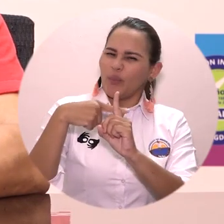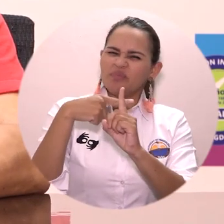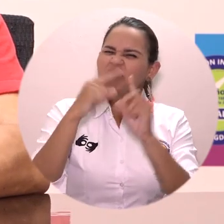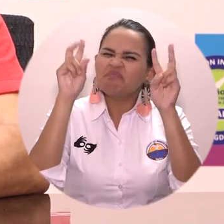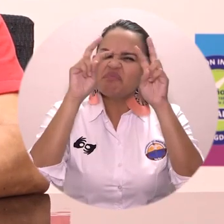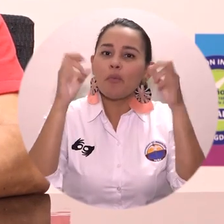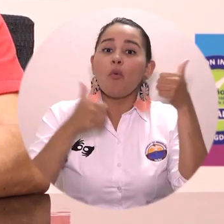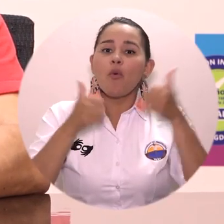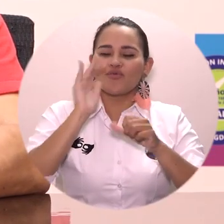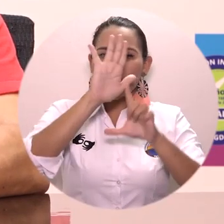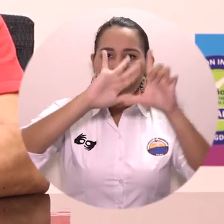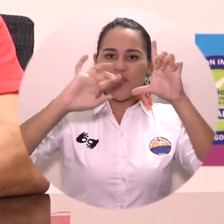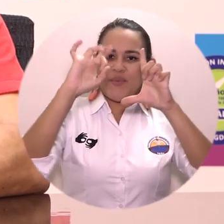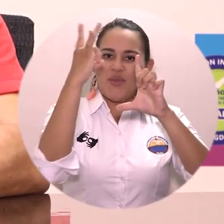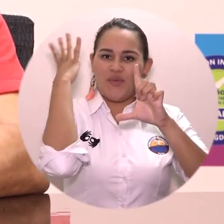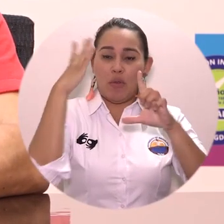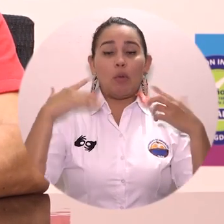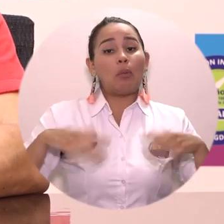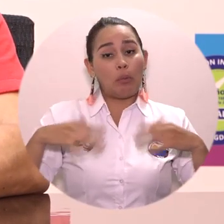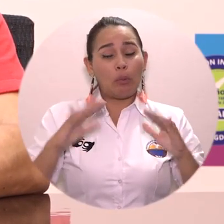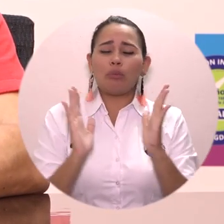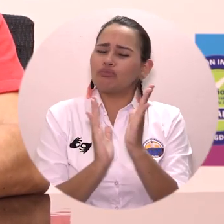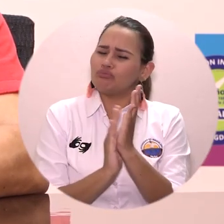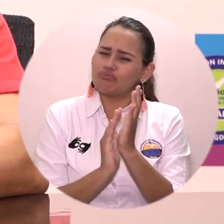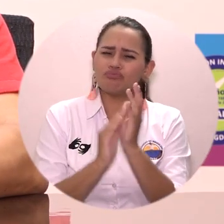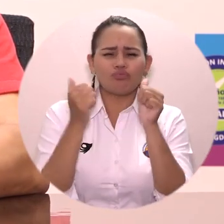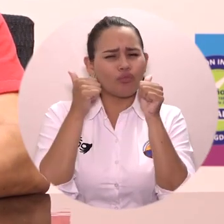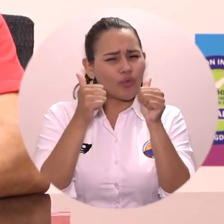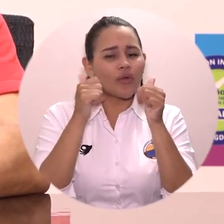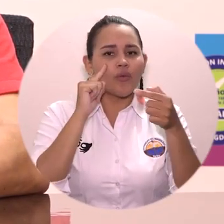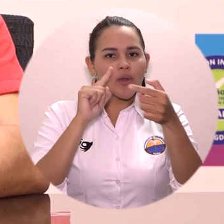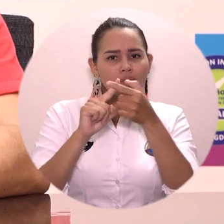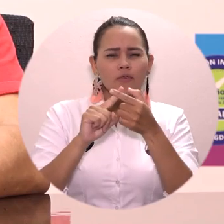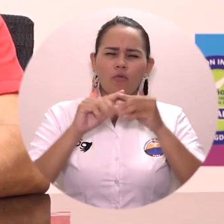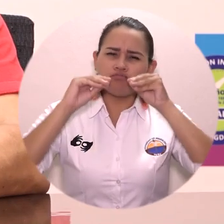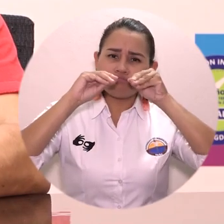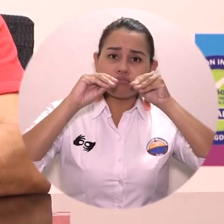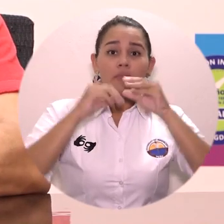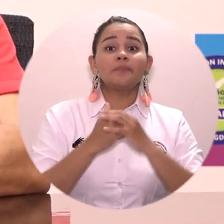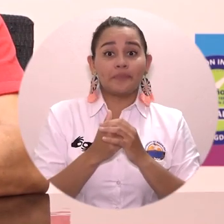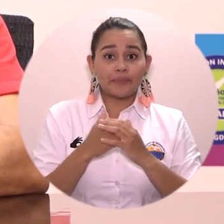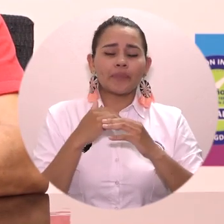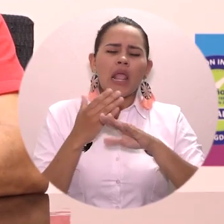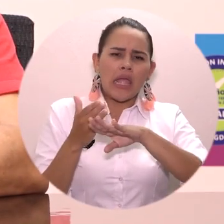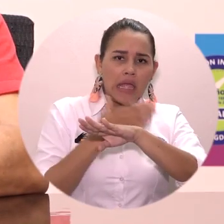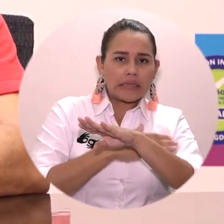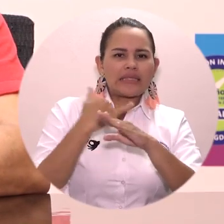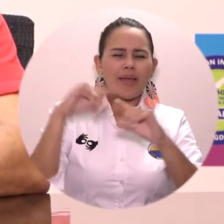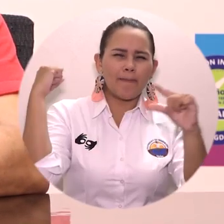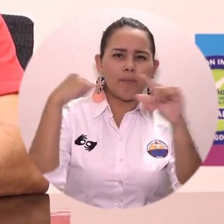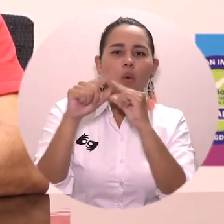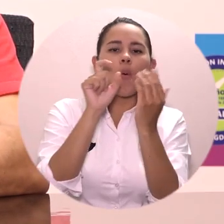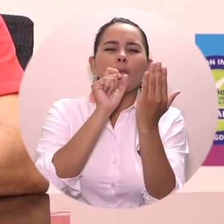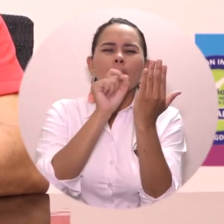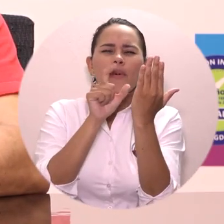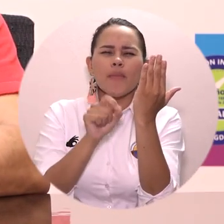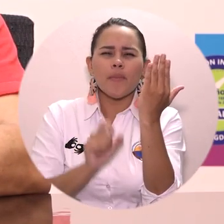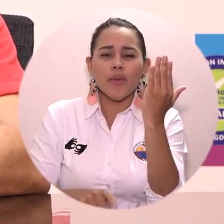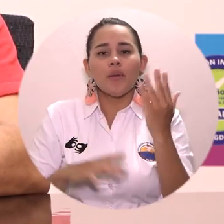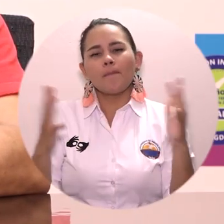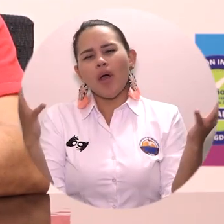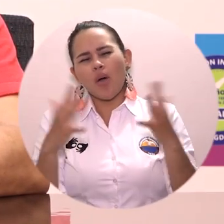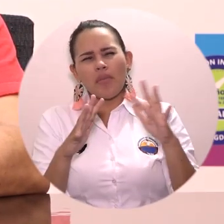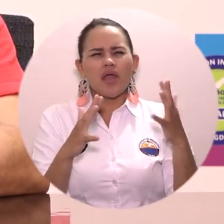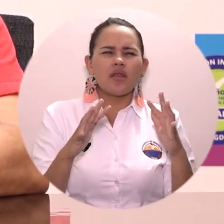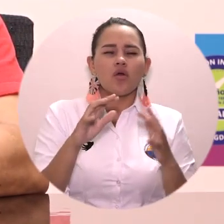incorporación de la metodología virtual en el proceso formativo. Hemos hecho una encuesta con una participación del 72